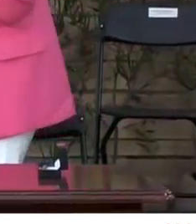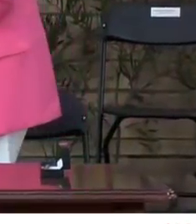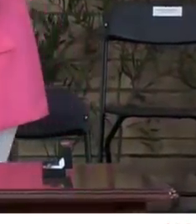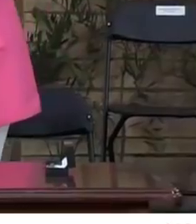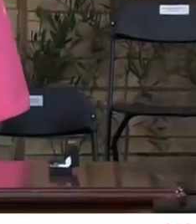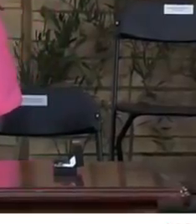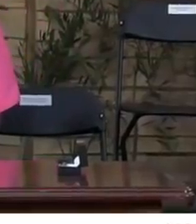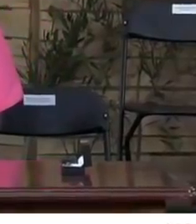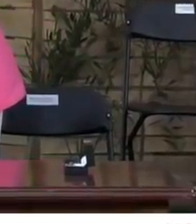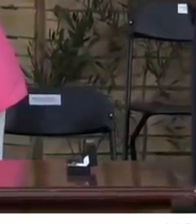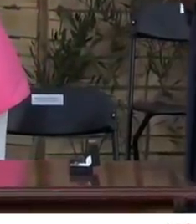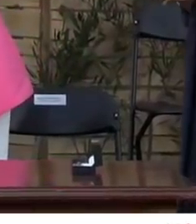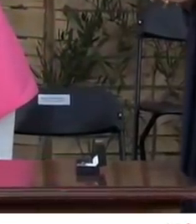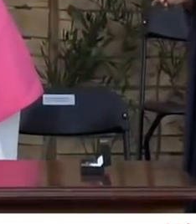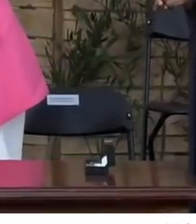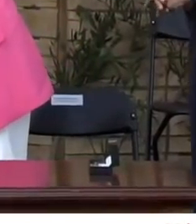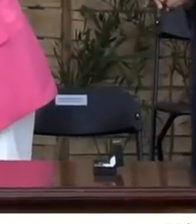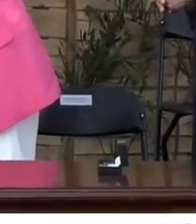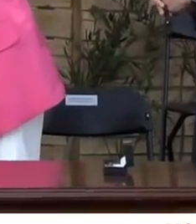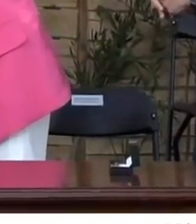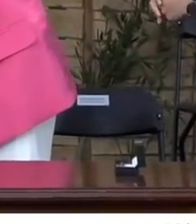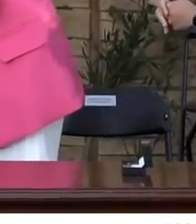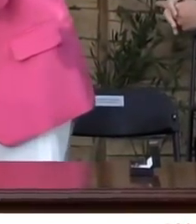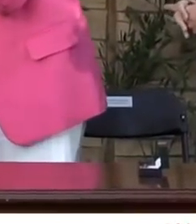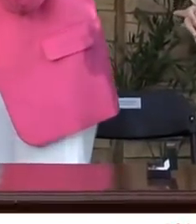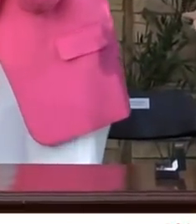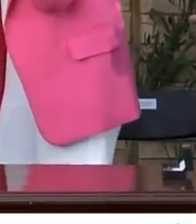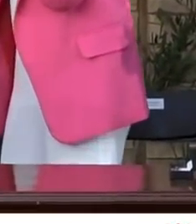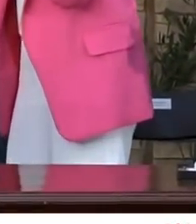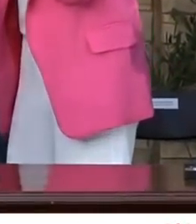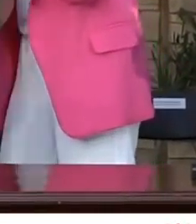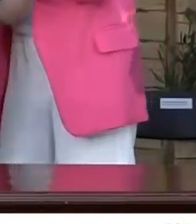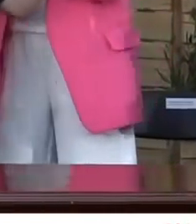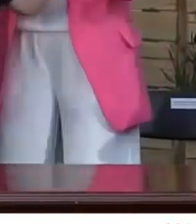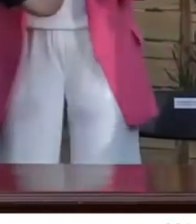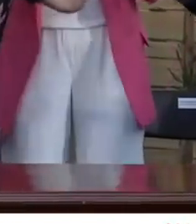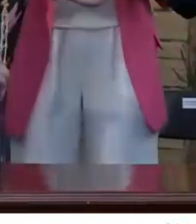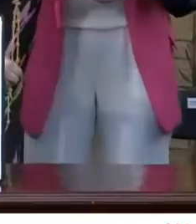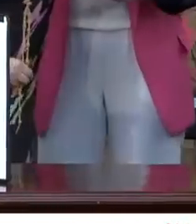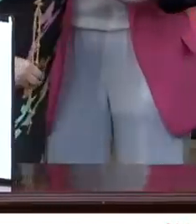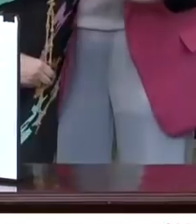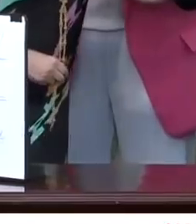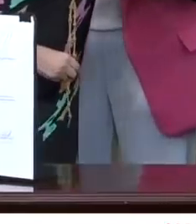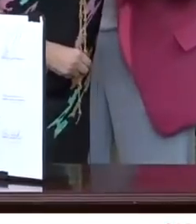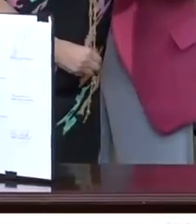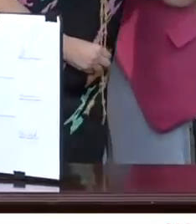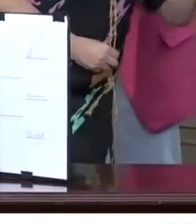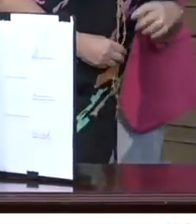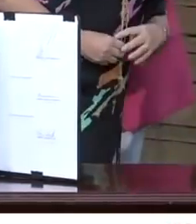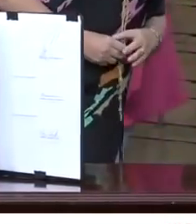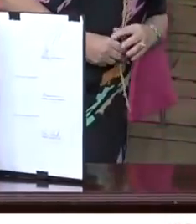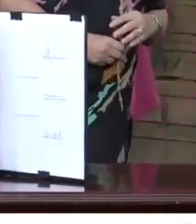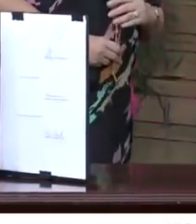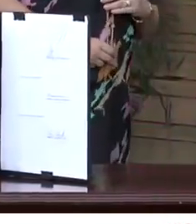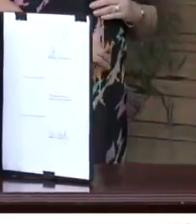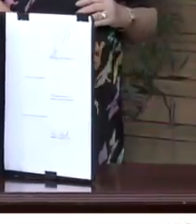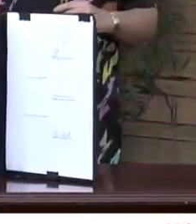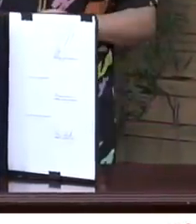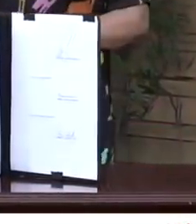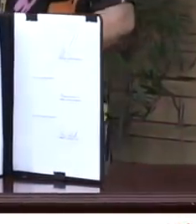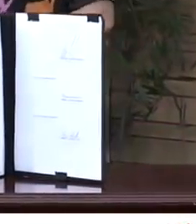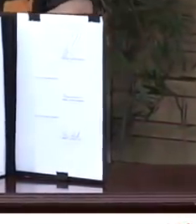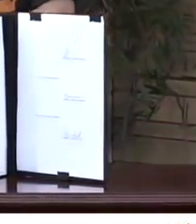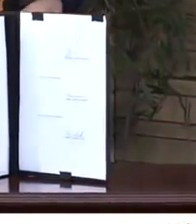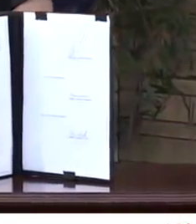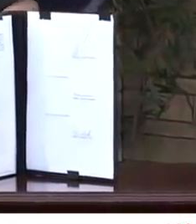de nuestro país y por sobre todo también haciendo evidente lo que son los grandes temas que no solamente se tienen que discutir el día de hoy,